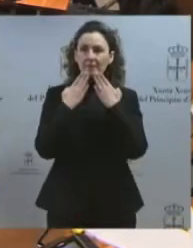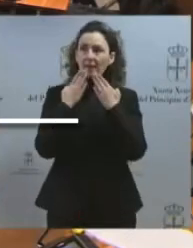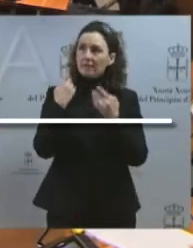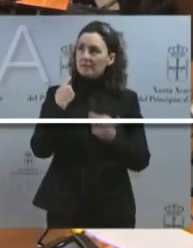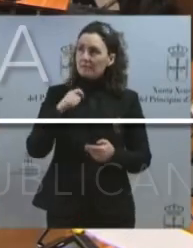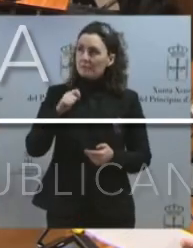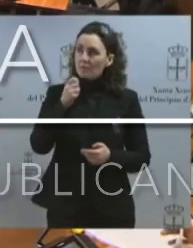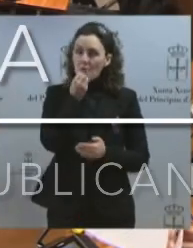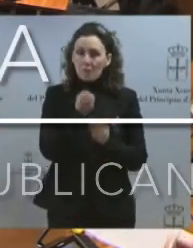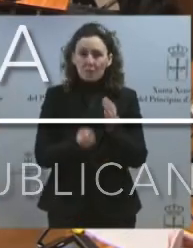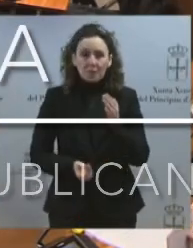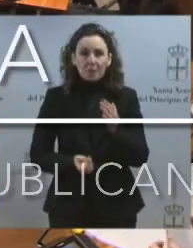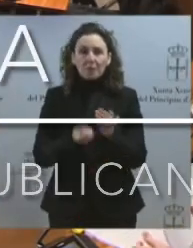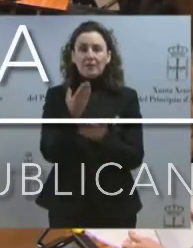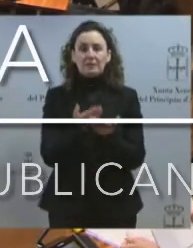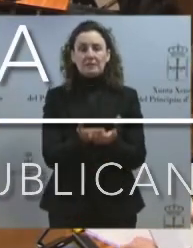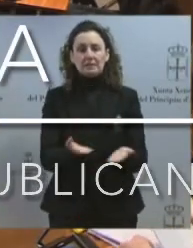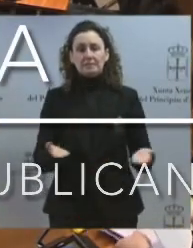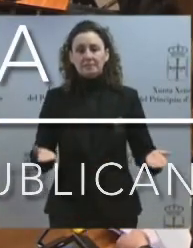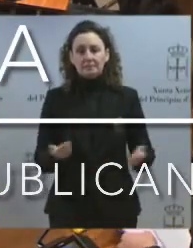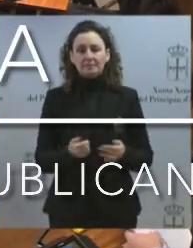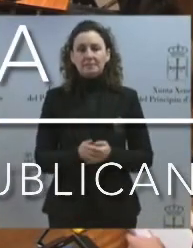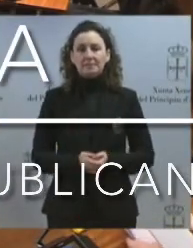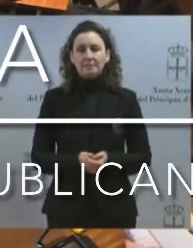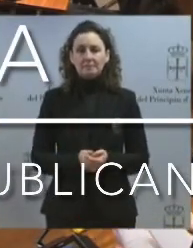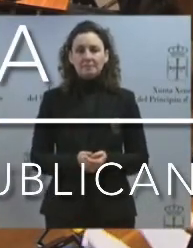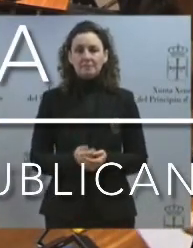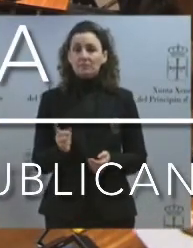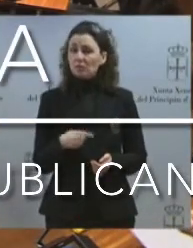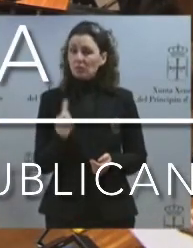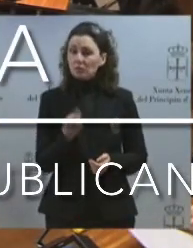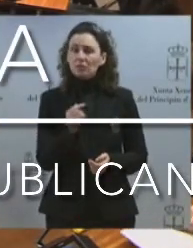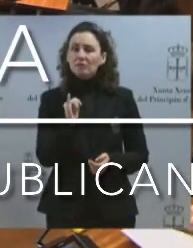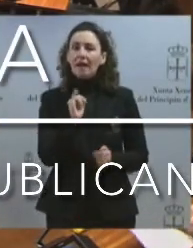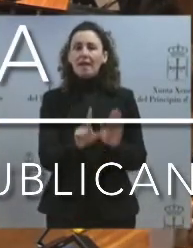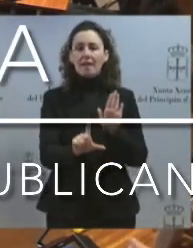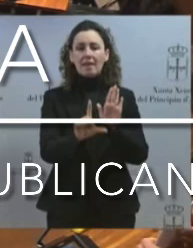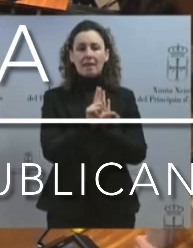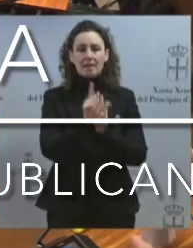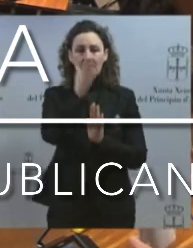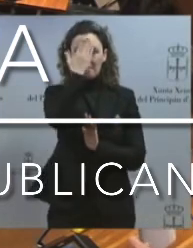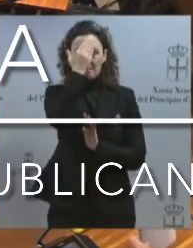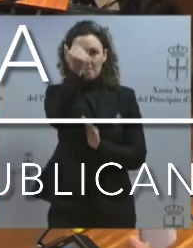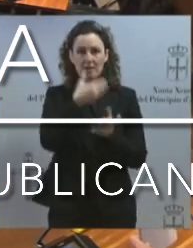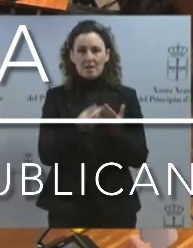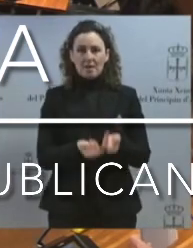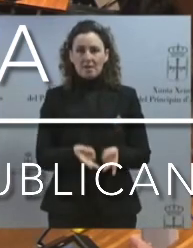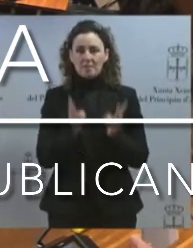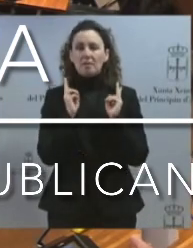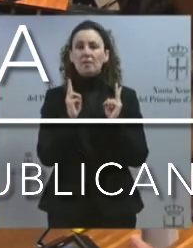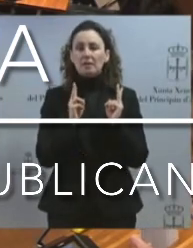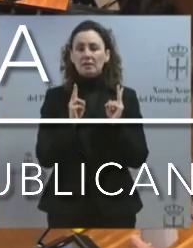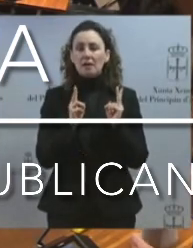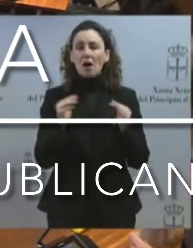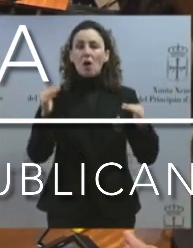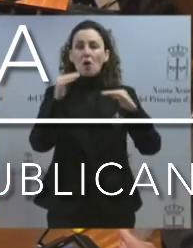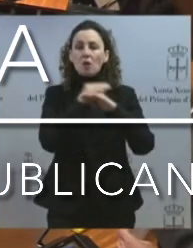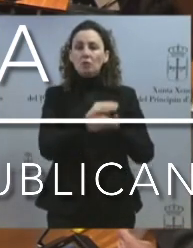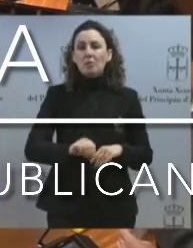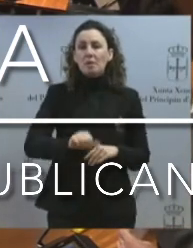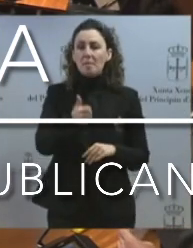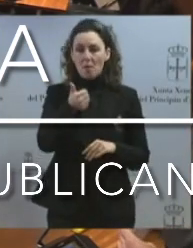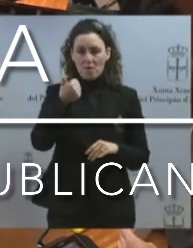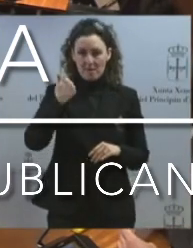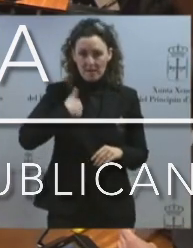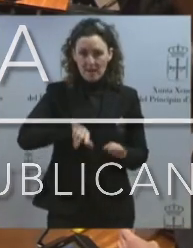Tenemos una ley de memoria democrática estatal aprobada en octubre y tenemos también una ley autonómica de memoria